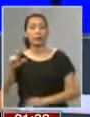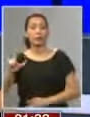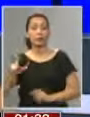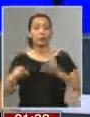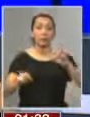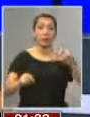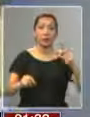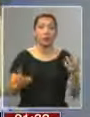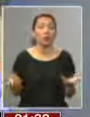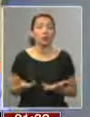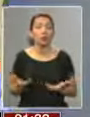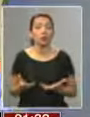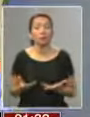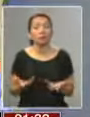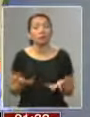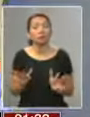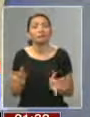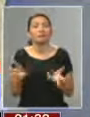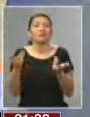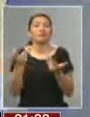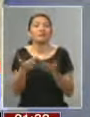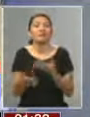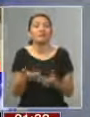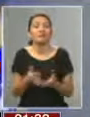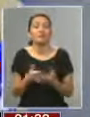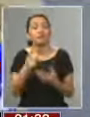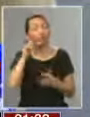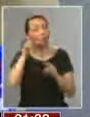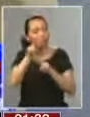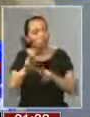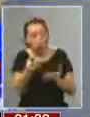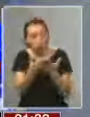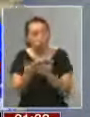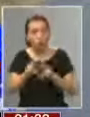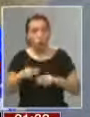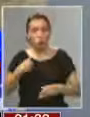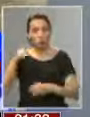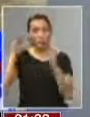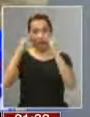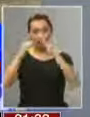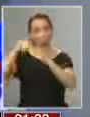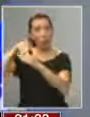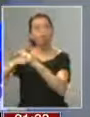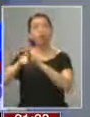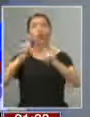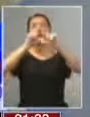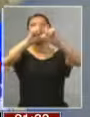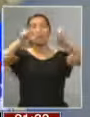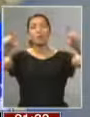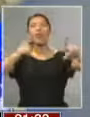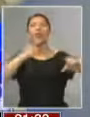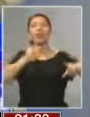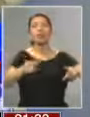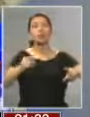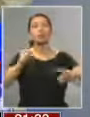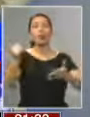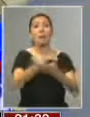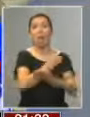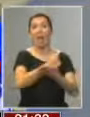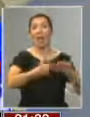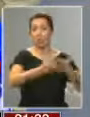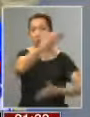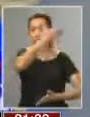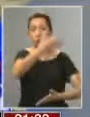PC? Por lo efímero, por lo superficial de los análisis. Mire, yo tengo guardada en mi caso una nota que dice, titular del Mercurio.